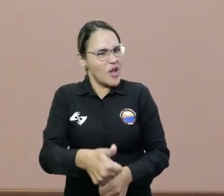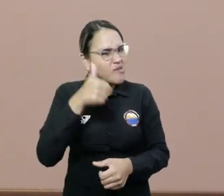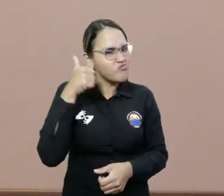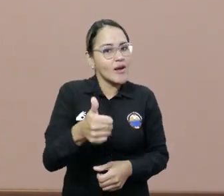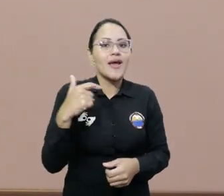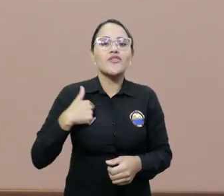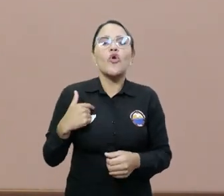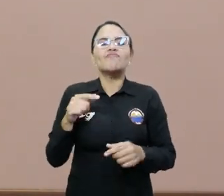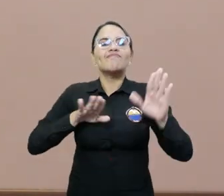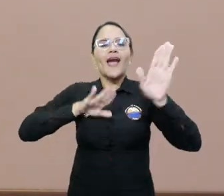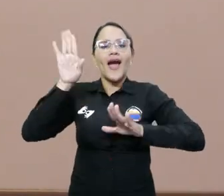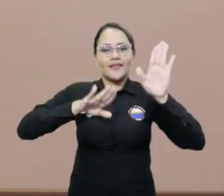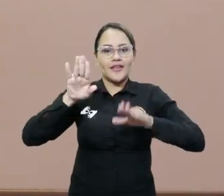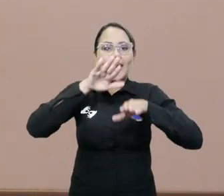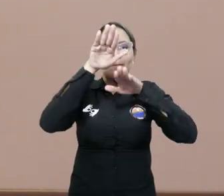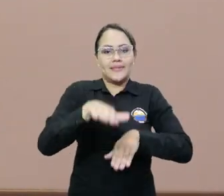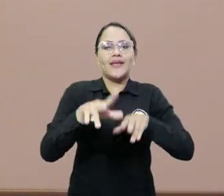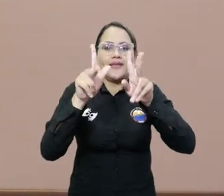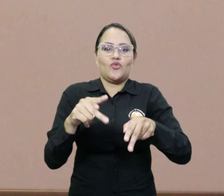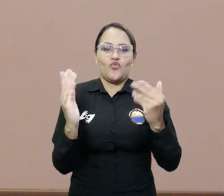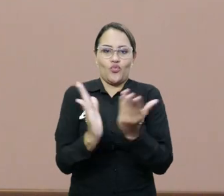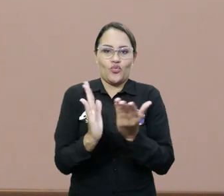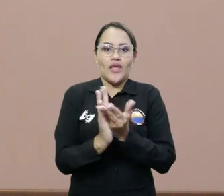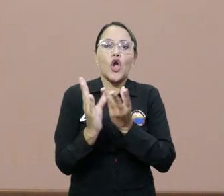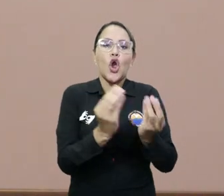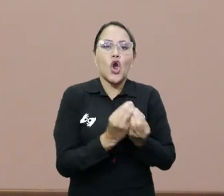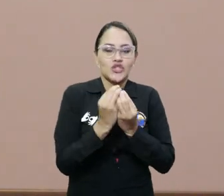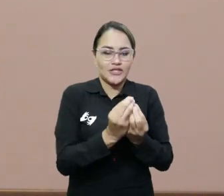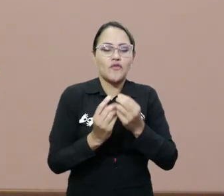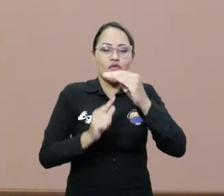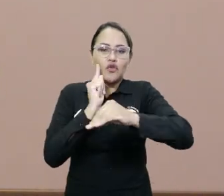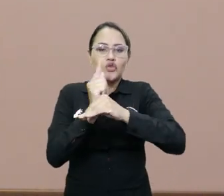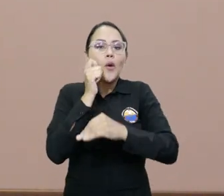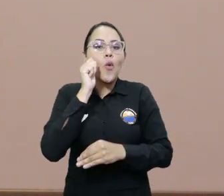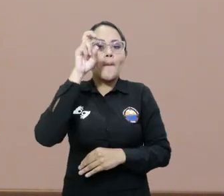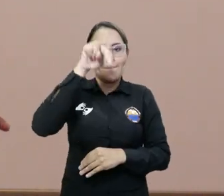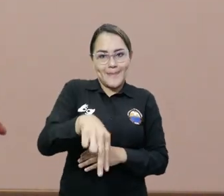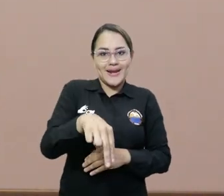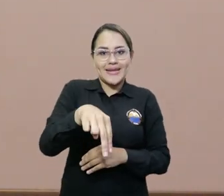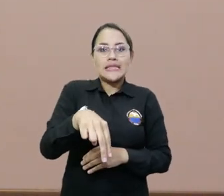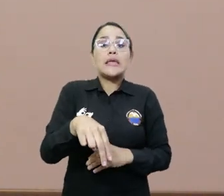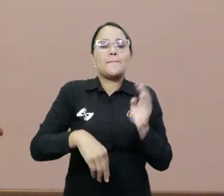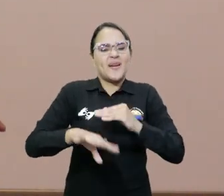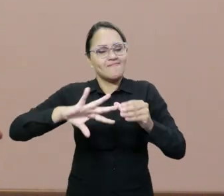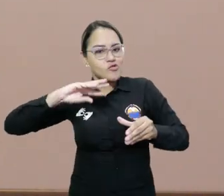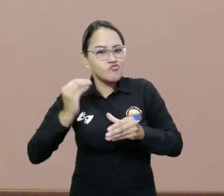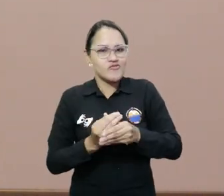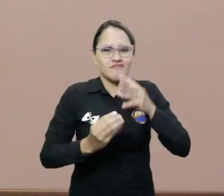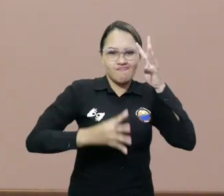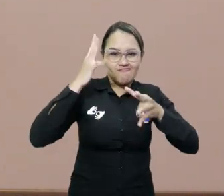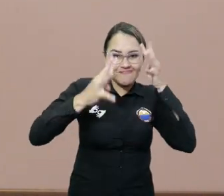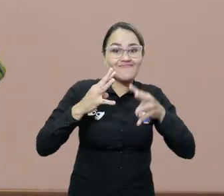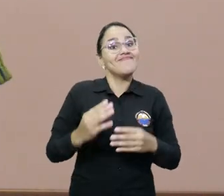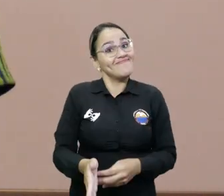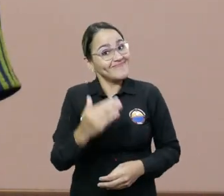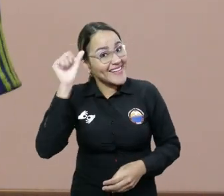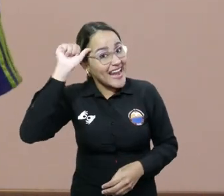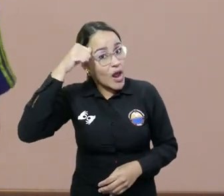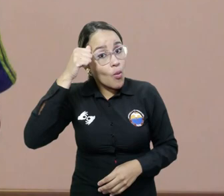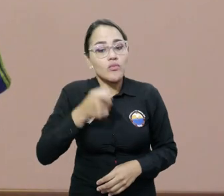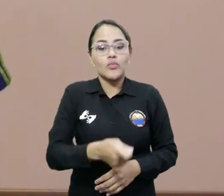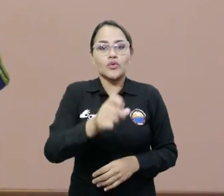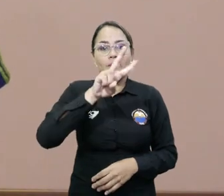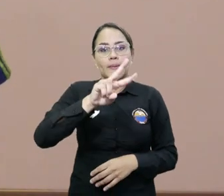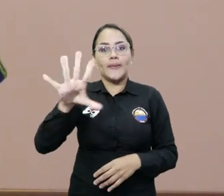candidato a representación estudiantil ante el Consejo de la Facultad de Humanidades, Humanidades más incluyente, más innovadora. Así que recuerda este